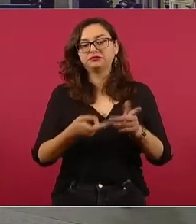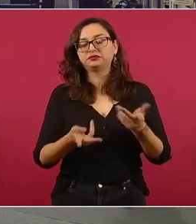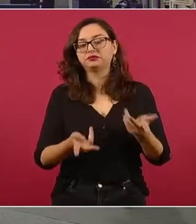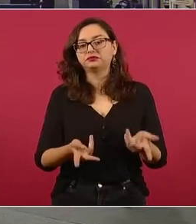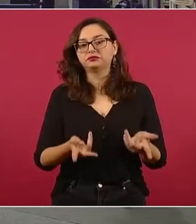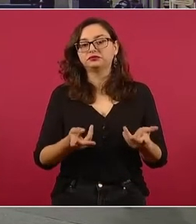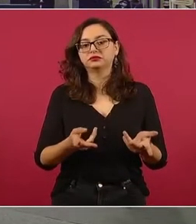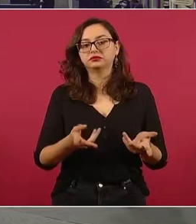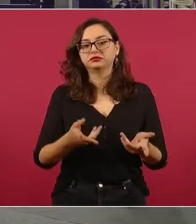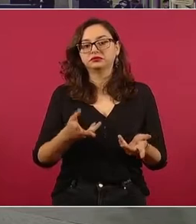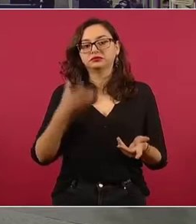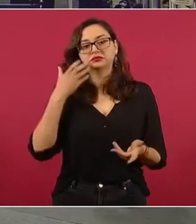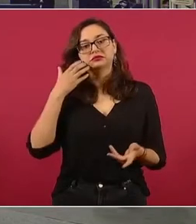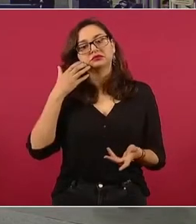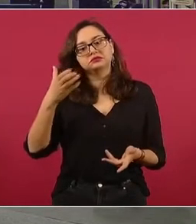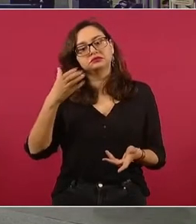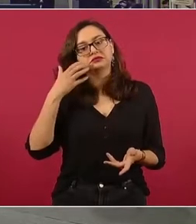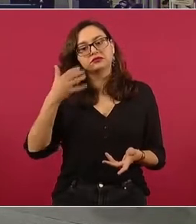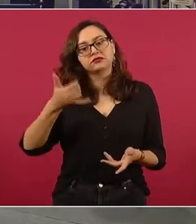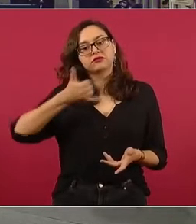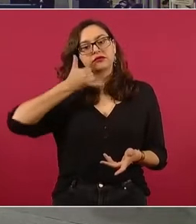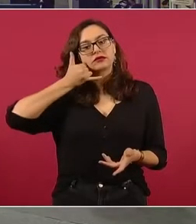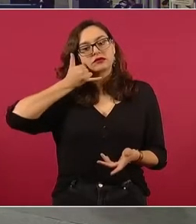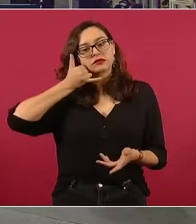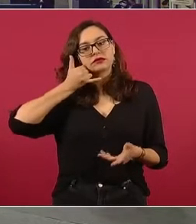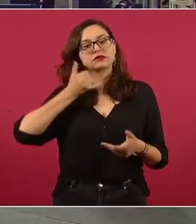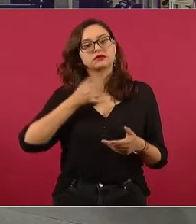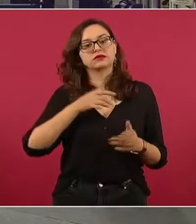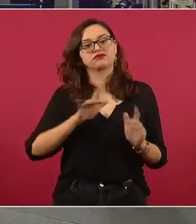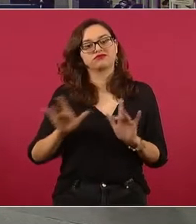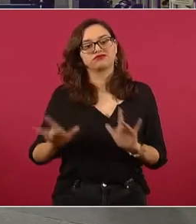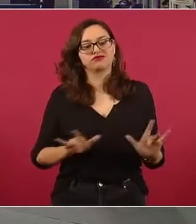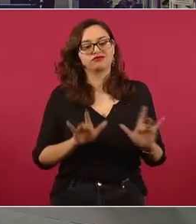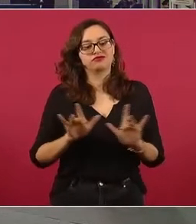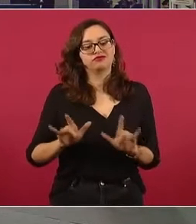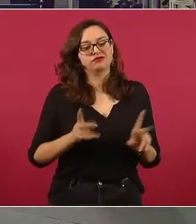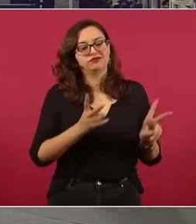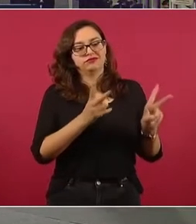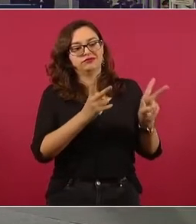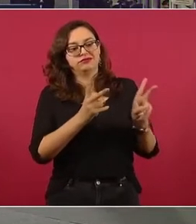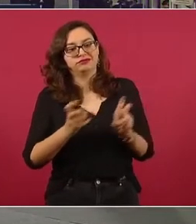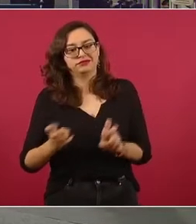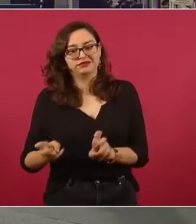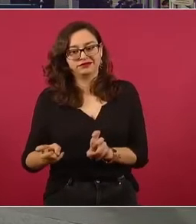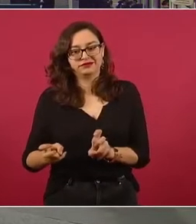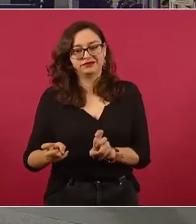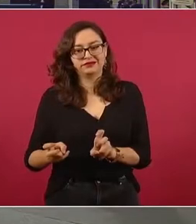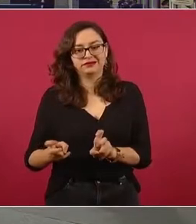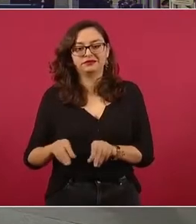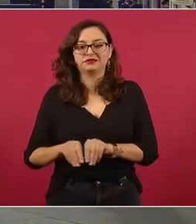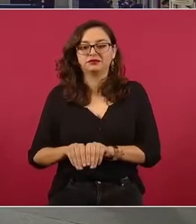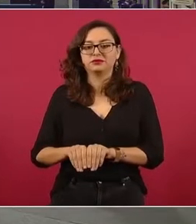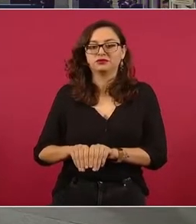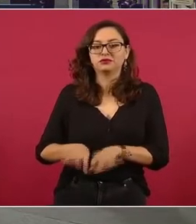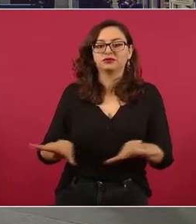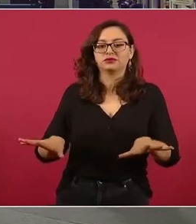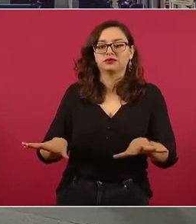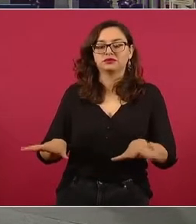se expresaba de manera despectiva de unos